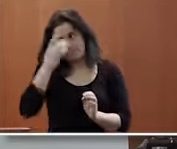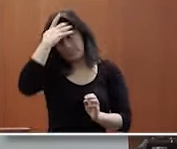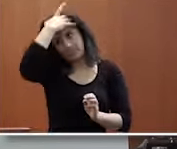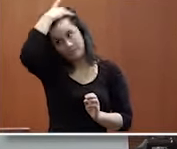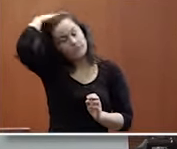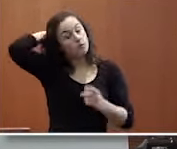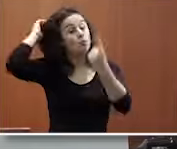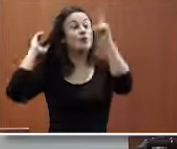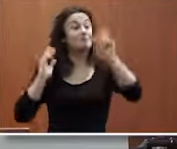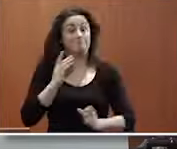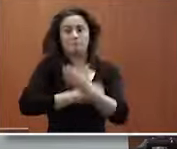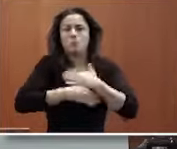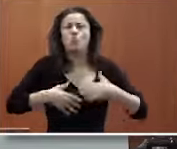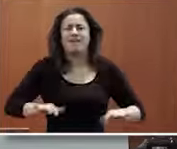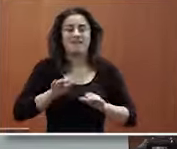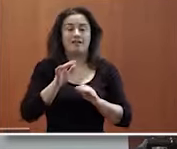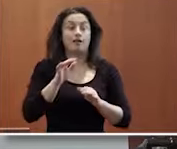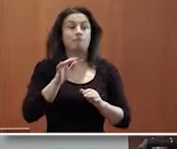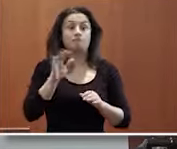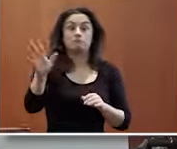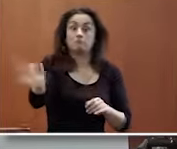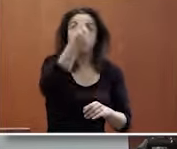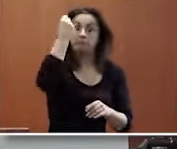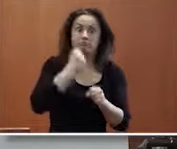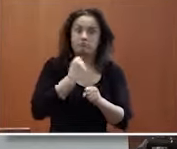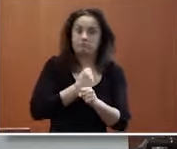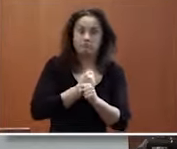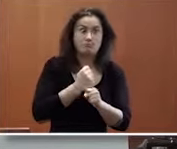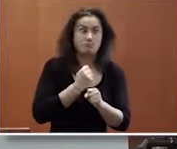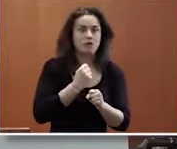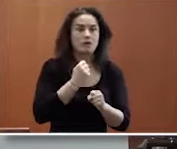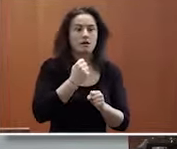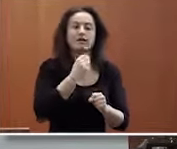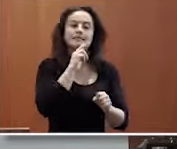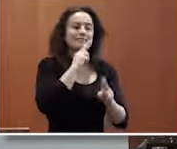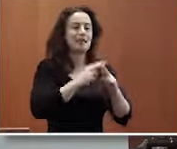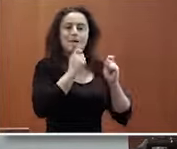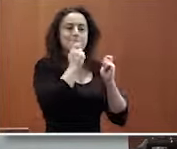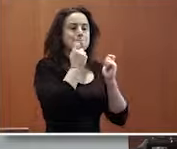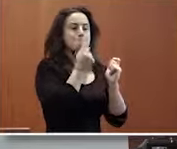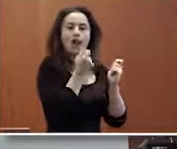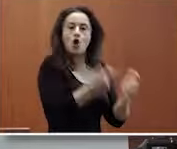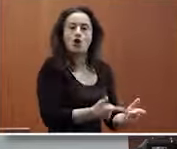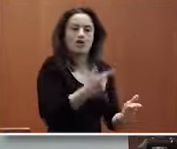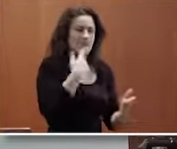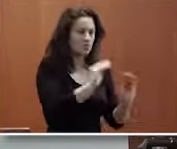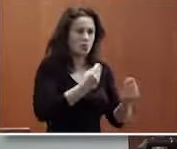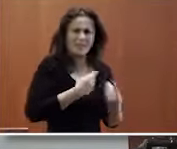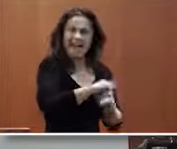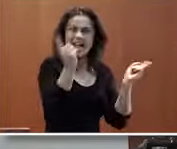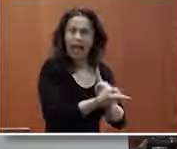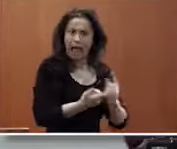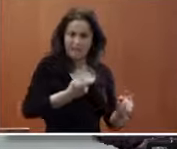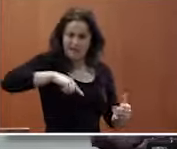cada vez que una persona con discapacidad encuentra un empleo pues le estamos dando valor le estamos cambiando la vida le estamos dando estamos